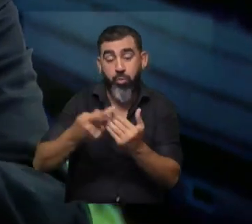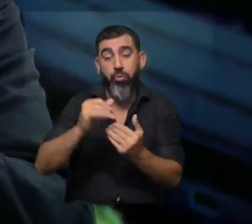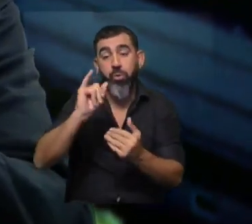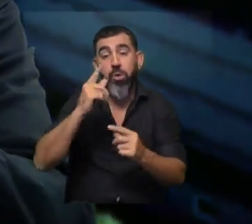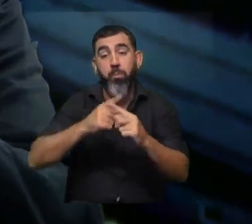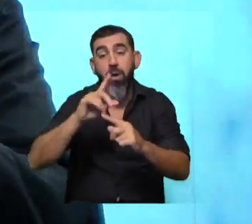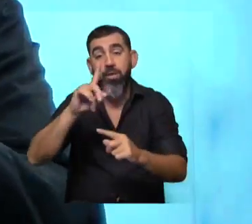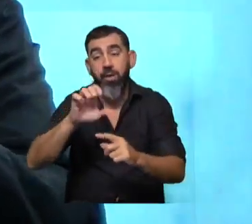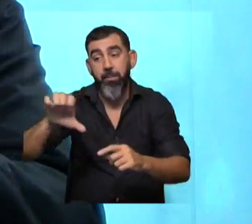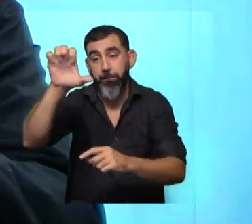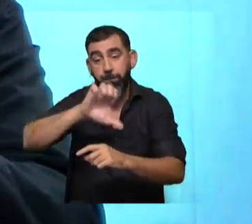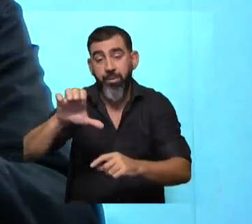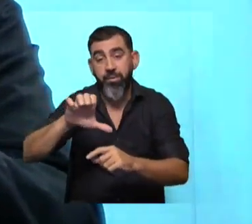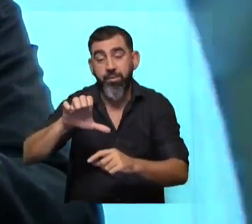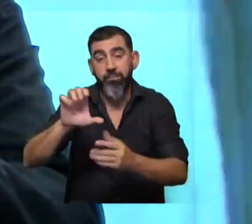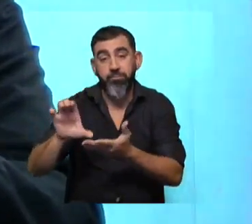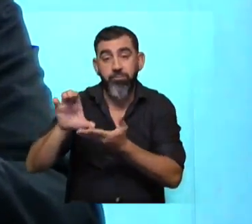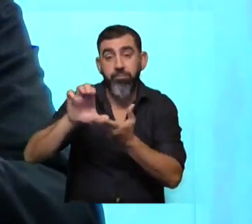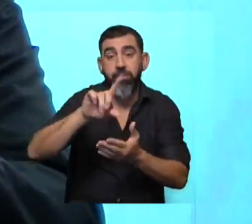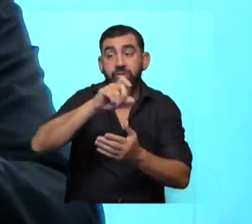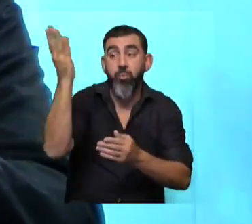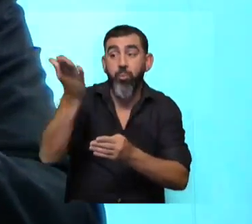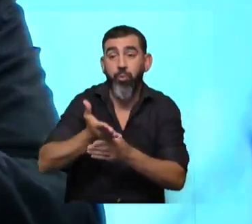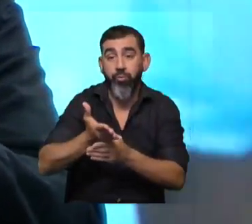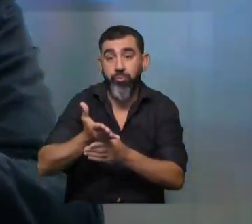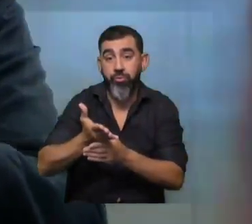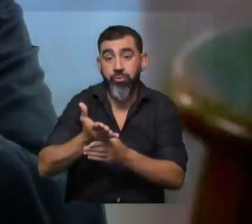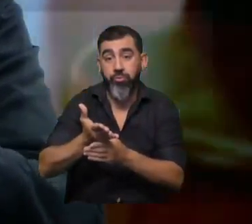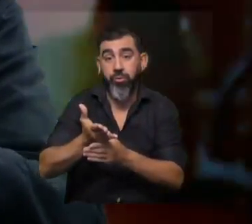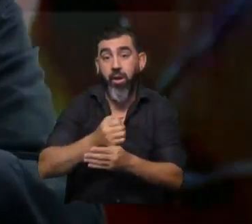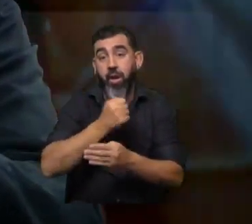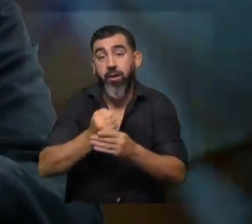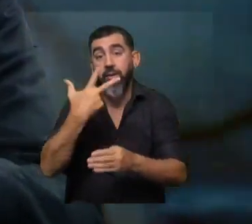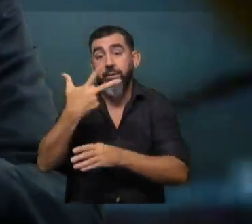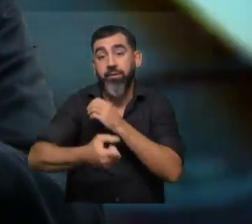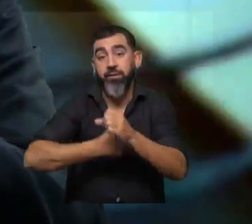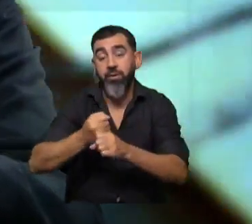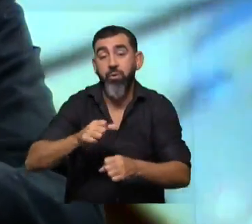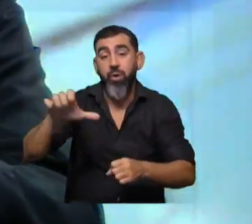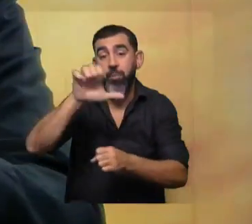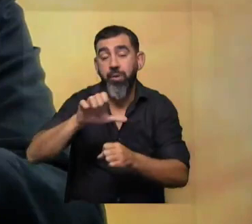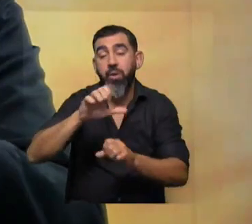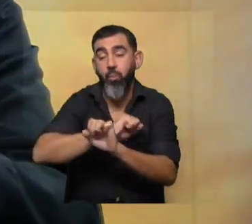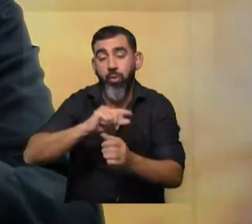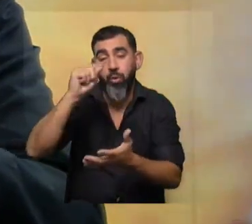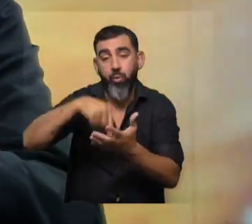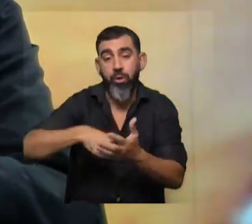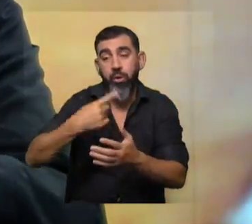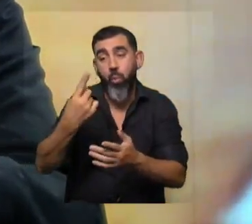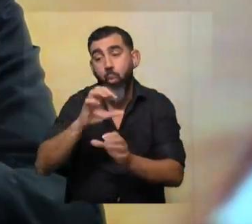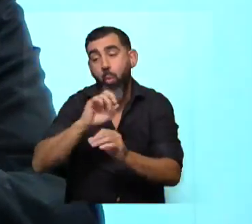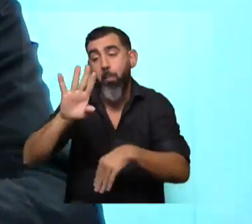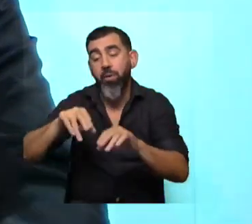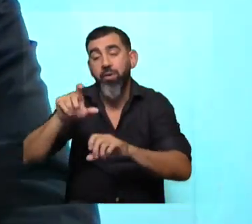empresas el crédito fiscal será del 100% es decir que por hasta tres años la empresa puede contratar uno o más